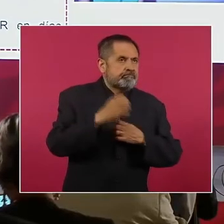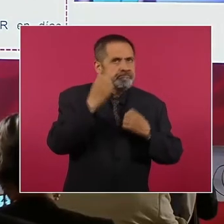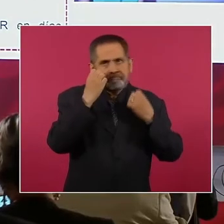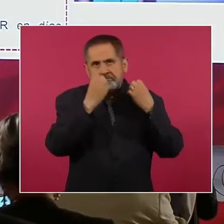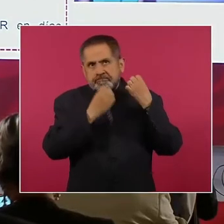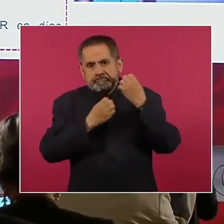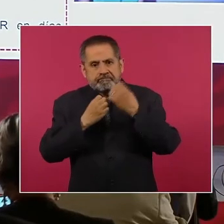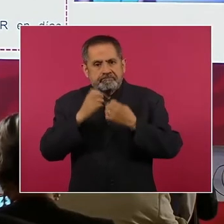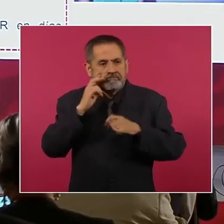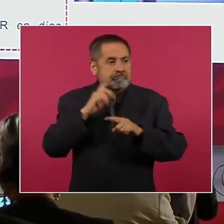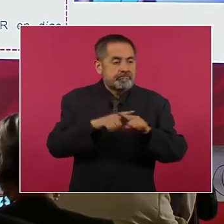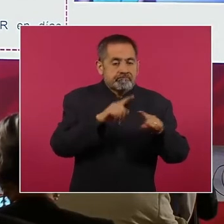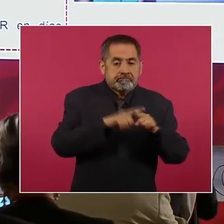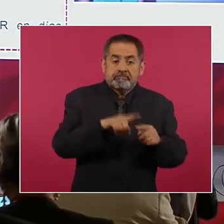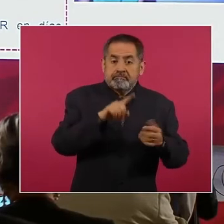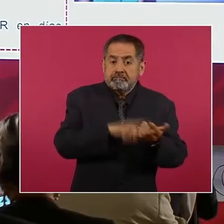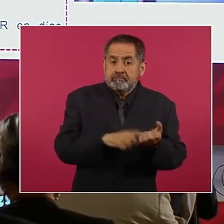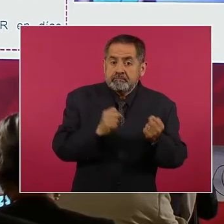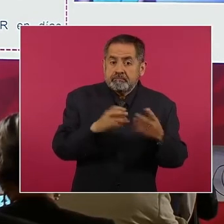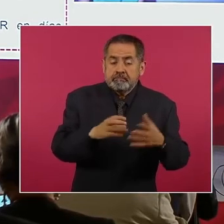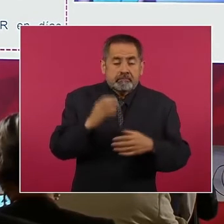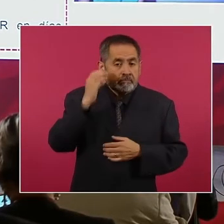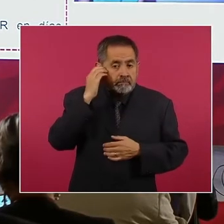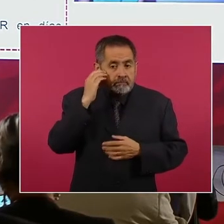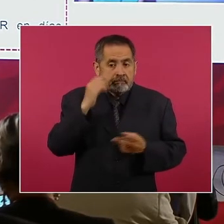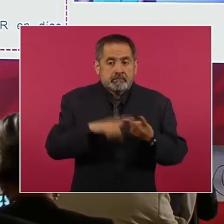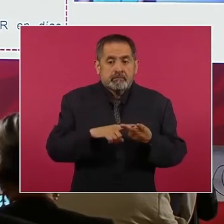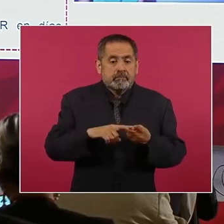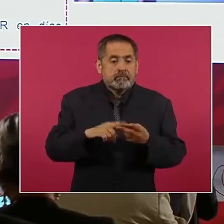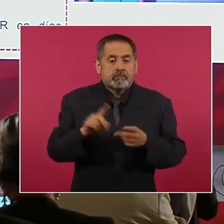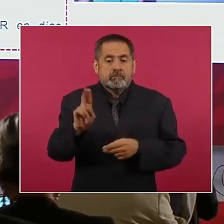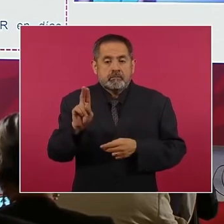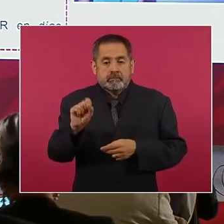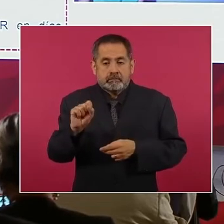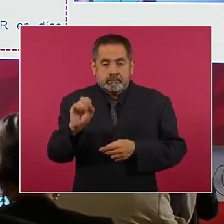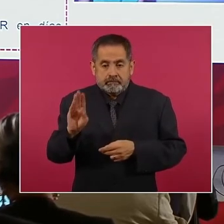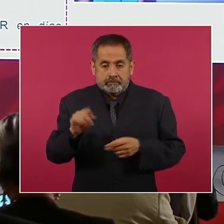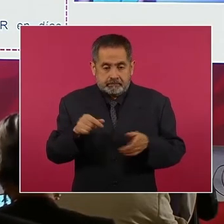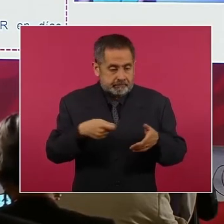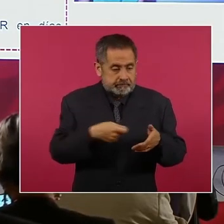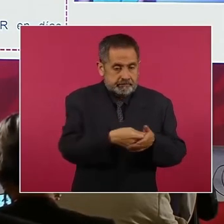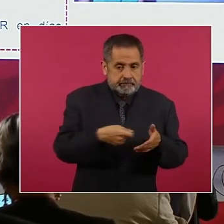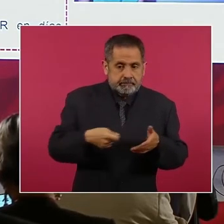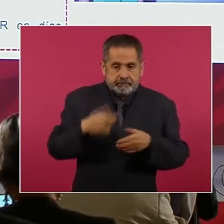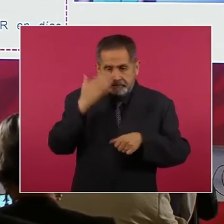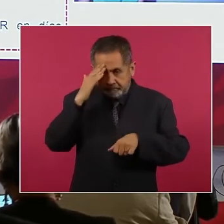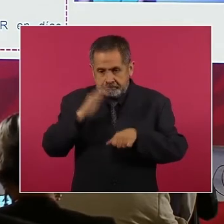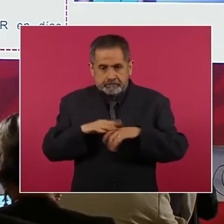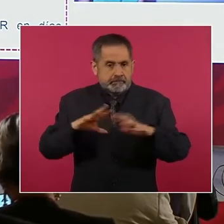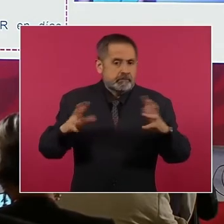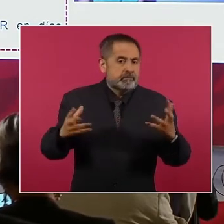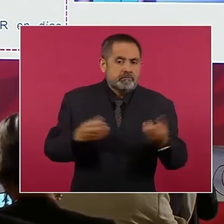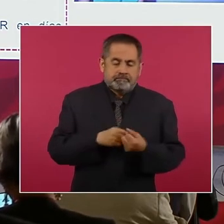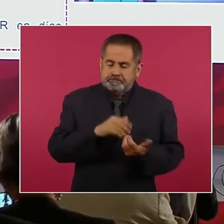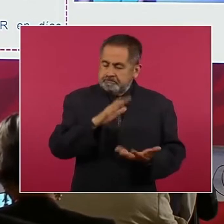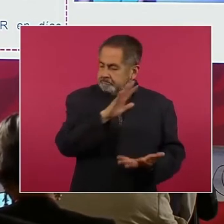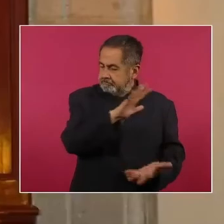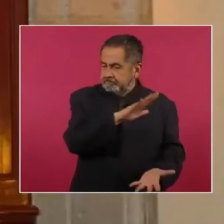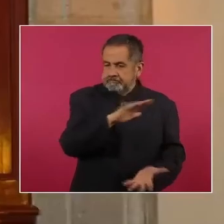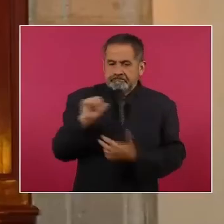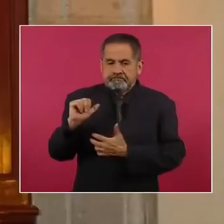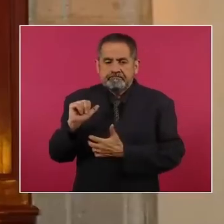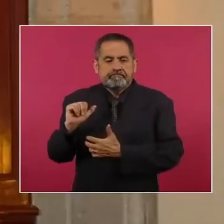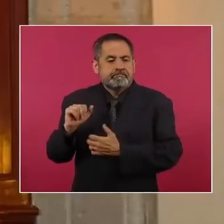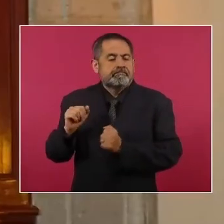diversos equipos celulares, memorias de almacenamiento y demás equipo tecnológico, que tiene que ver